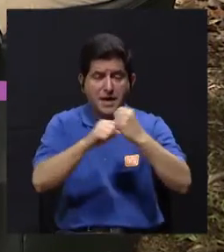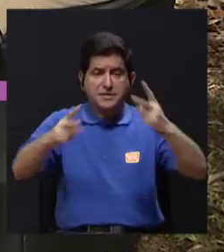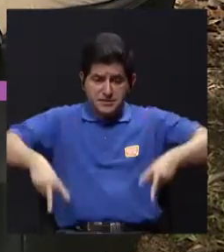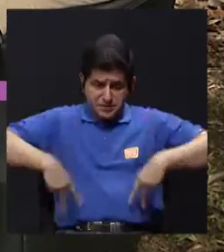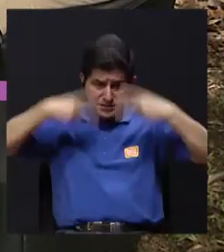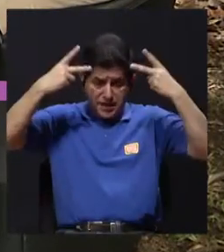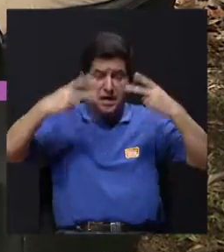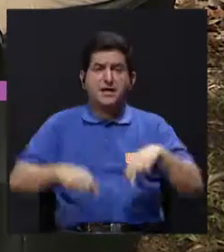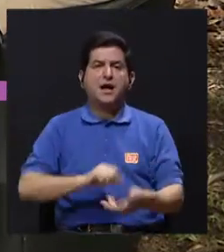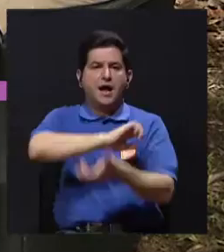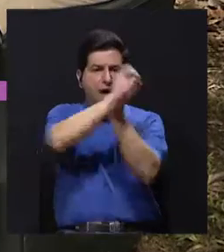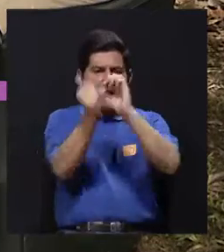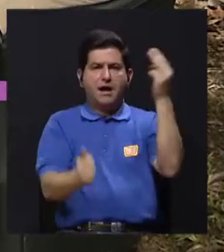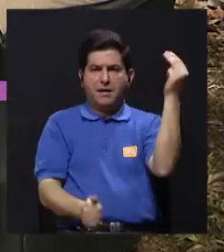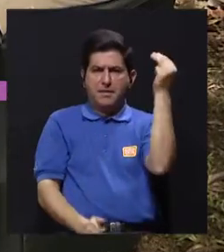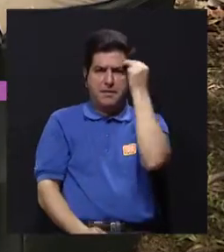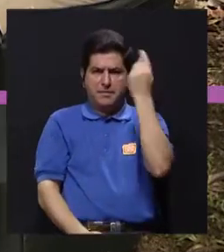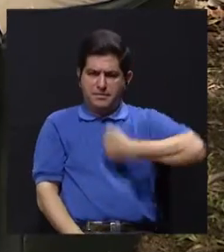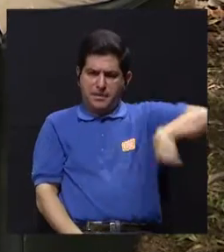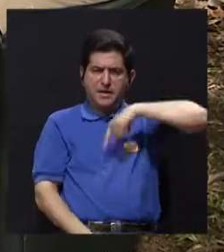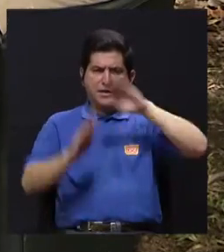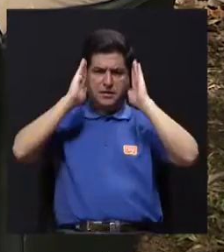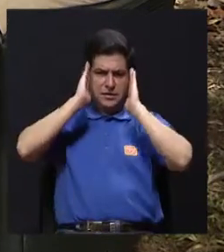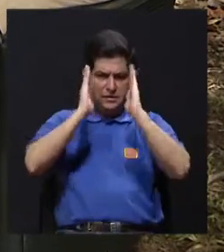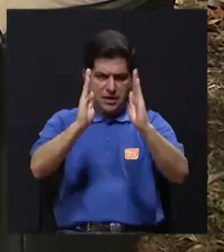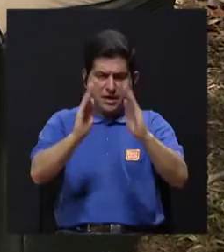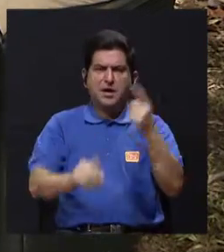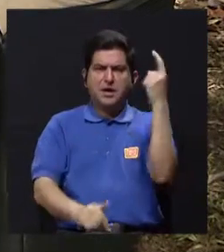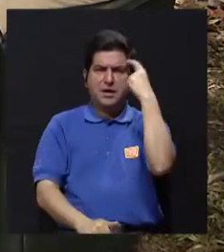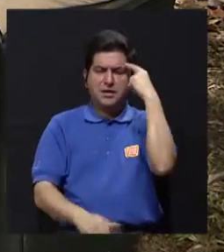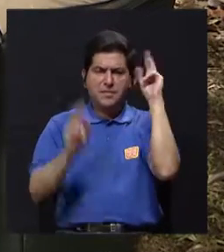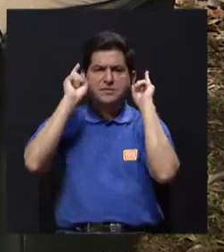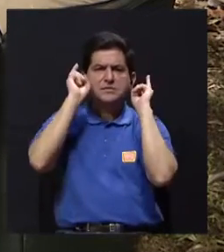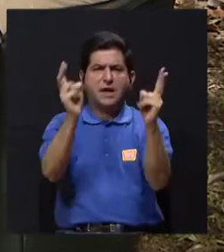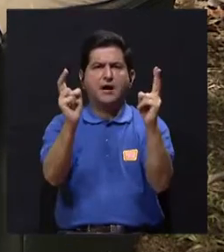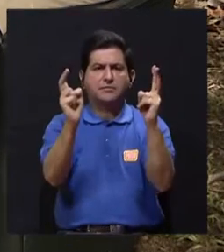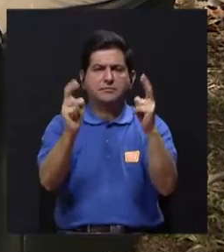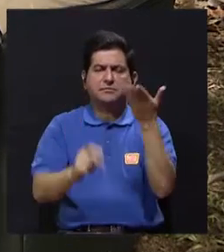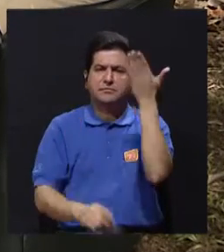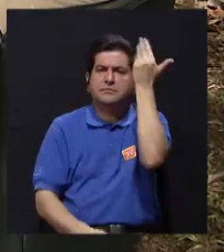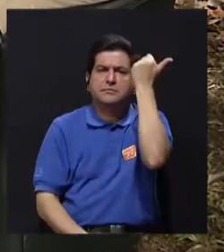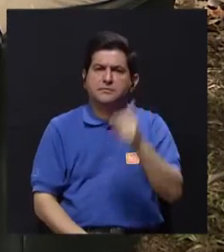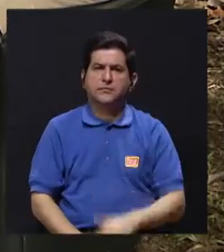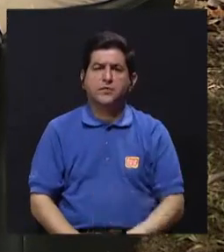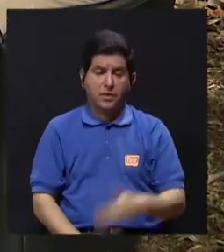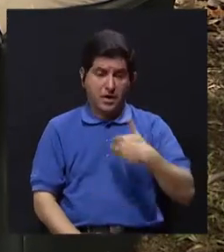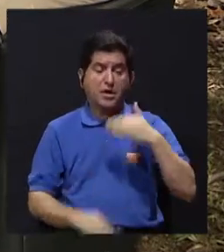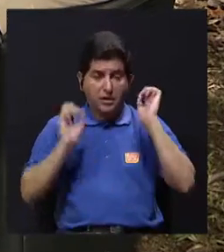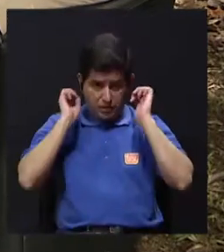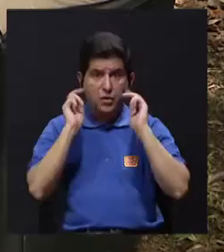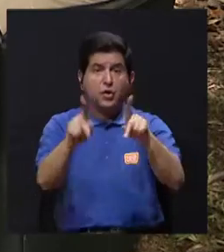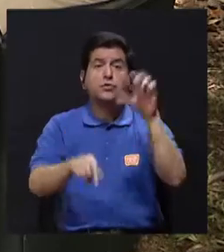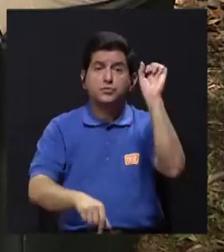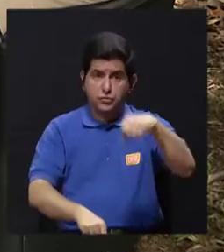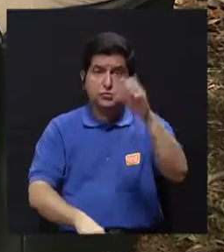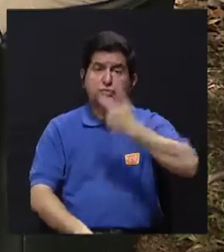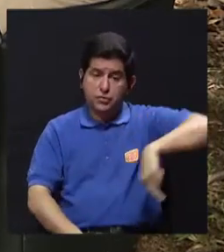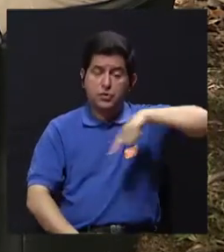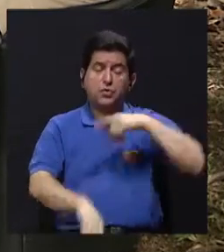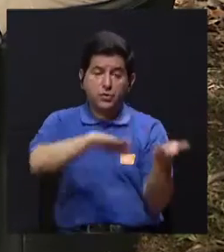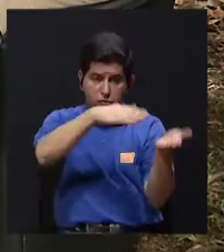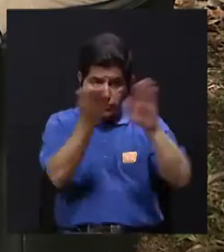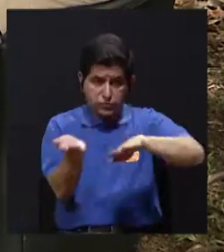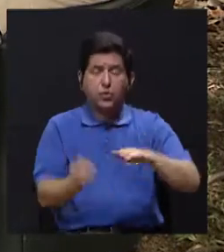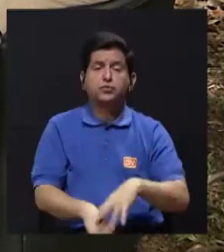problema de que la gente está viviendo más. Y eso cambia totalmente la mentalidad con la que nosotros deberíamos abordar y pensar en los temas. Porque aunque